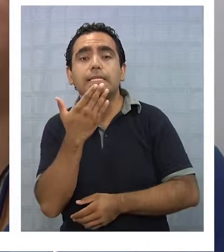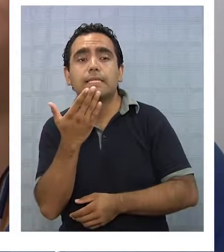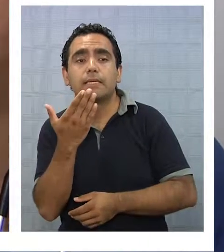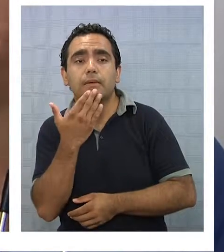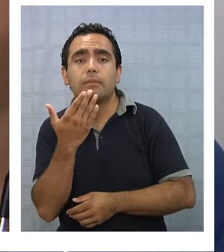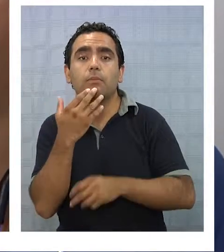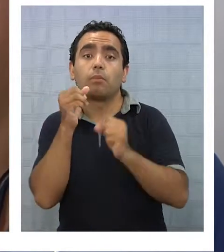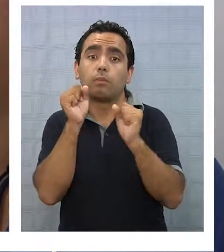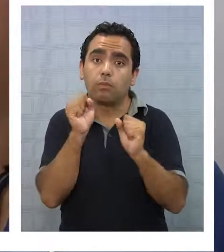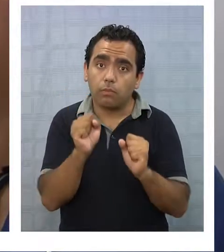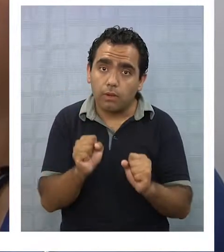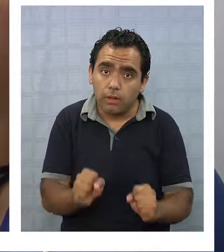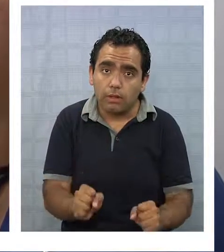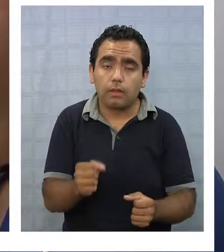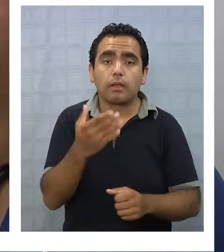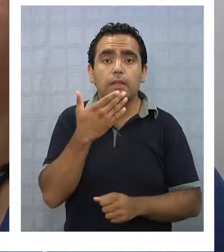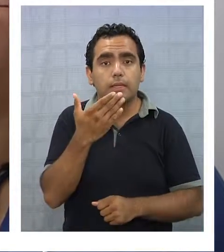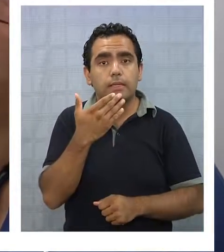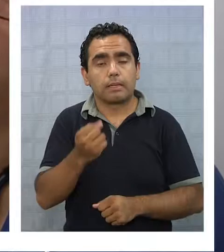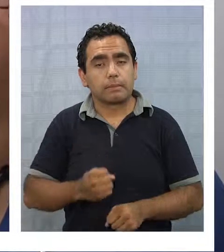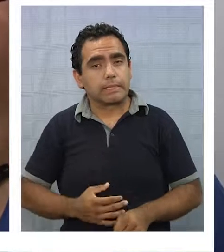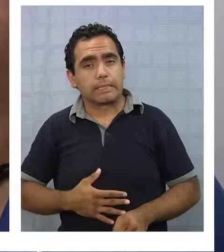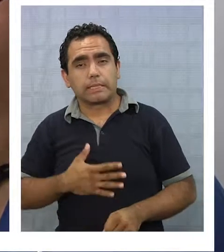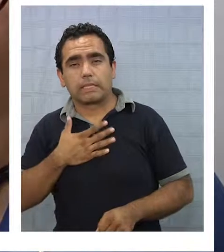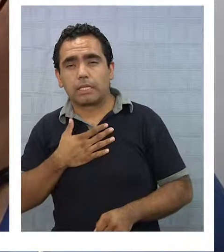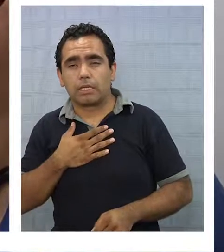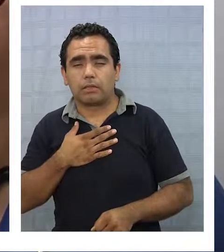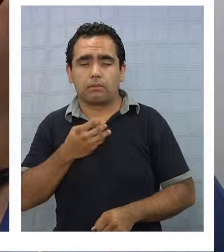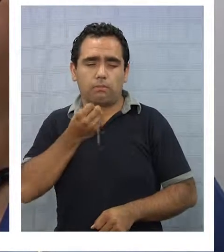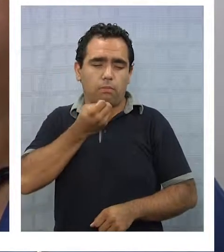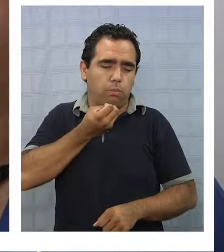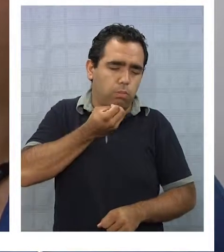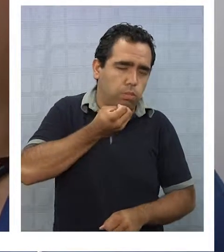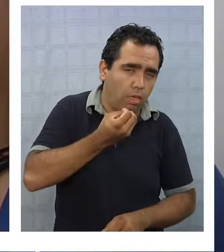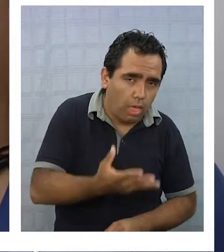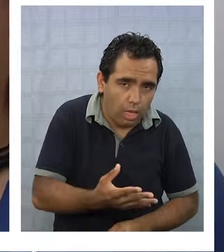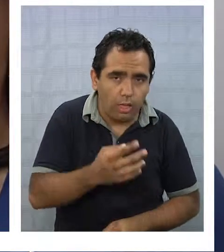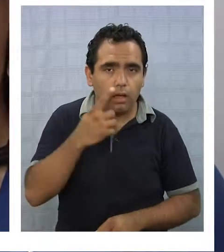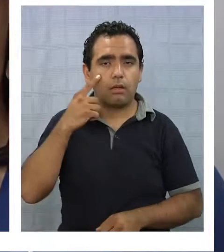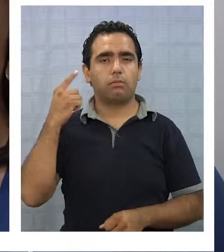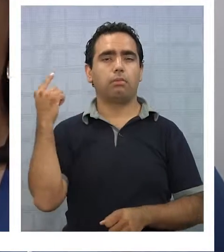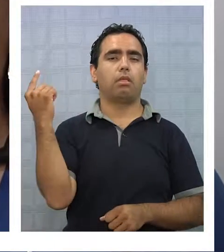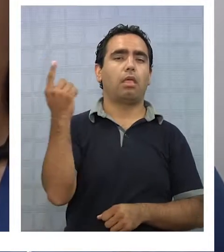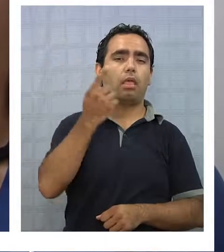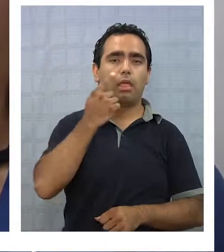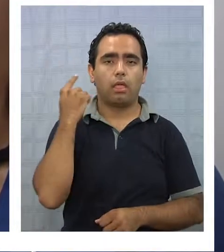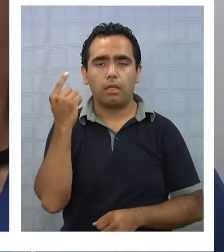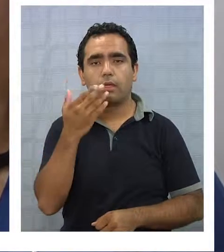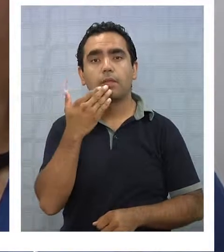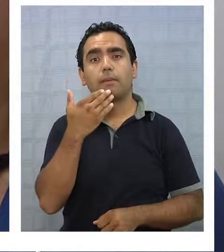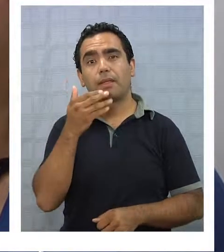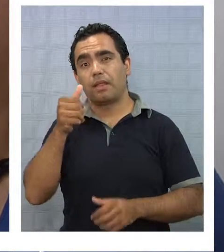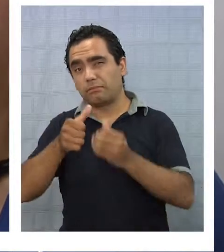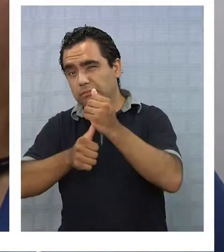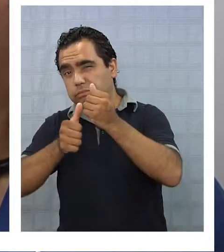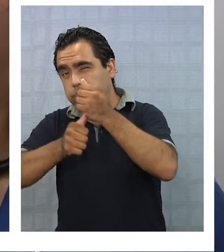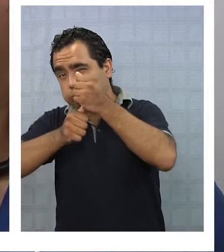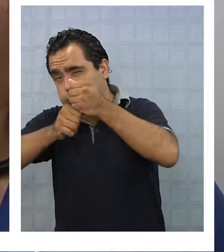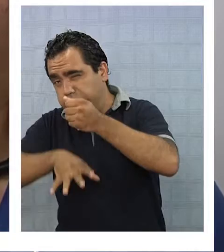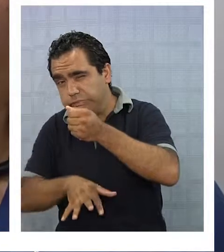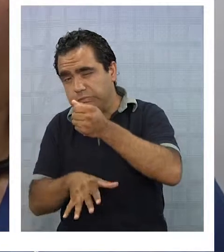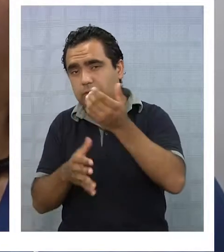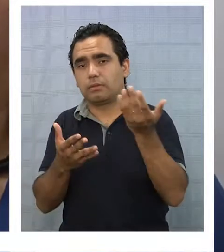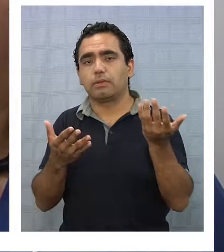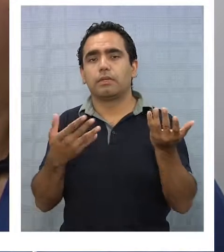puede darnos sintomatología digestiva, náusea, vómito, a veces puede acompañarse de diarrea, entonces es un